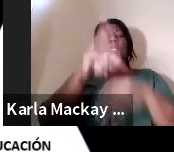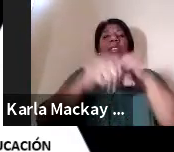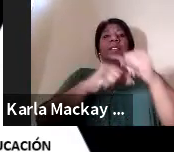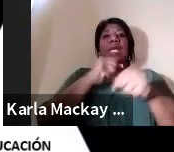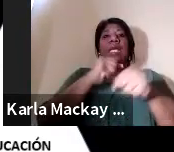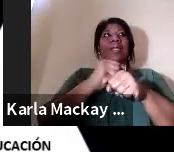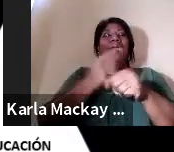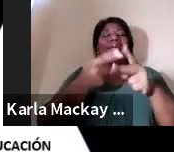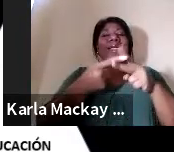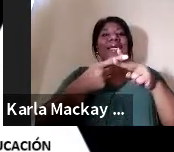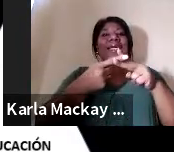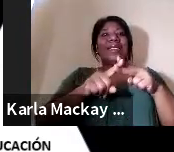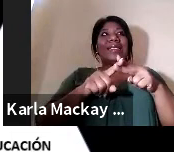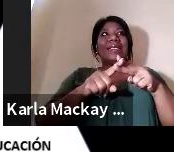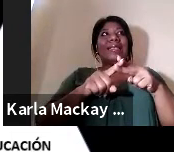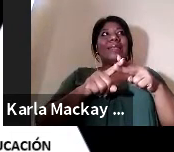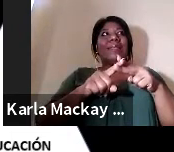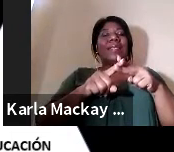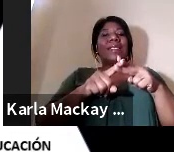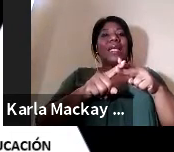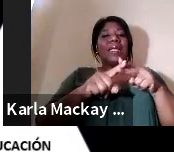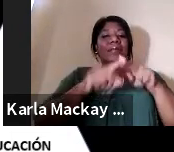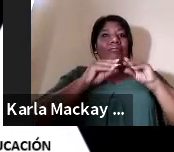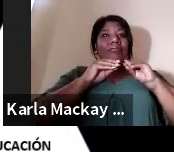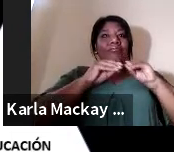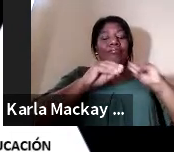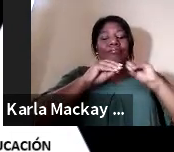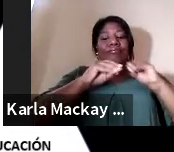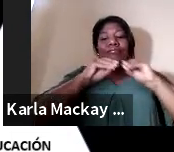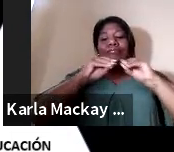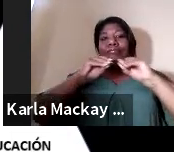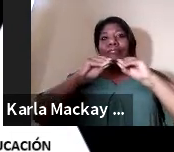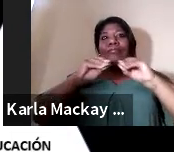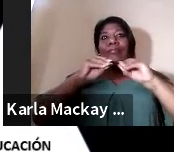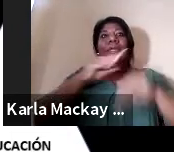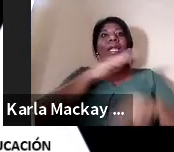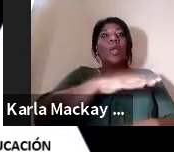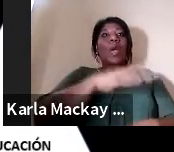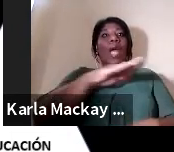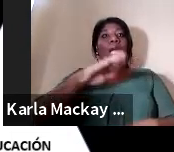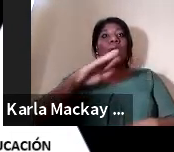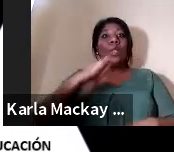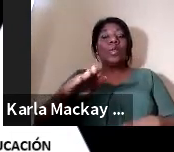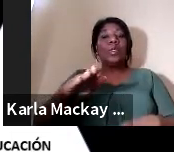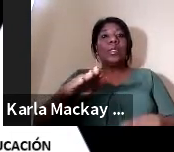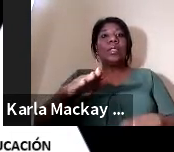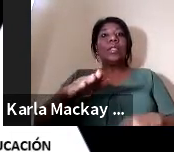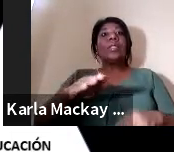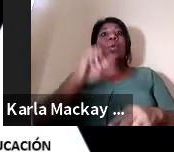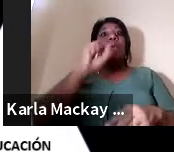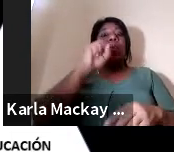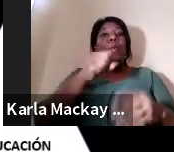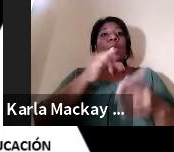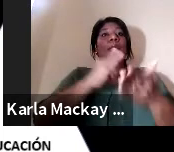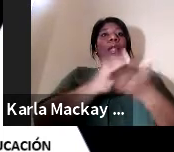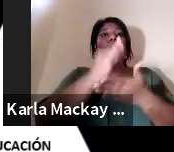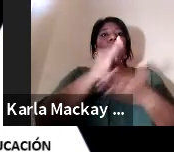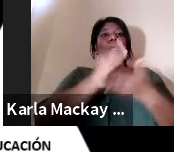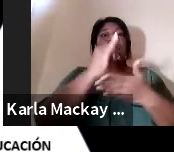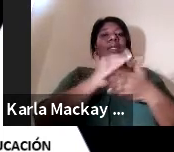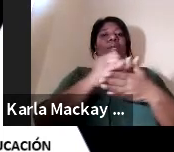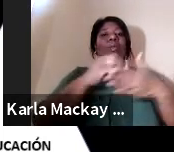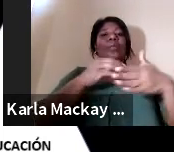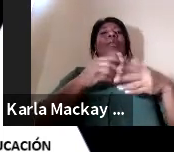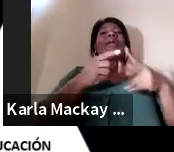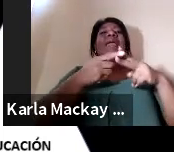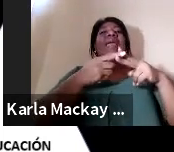esas estrategias de tratar de que la investigación pueda darse desde las bases, es decir, desde